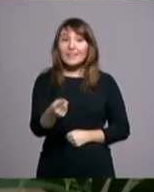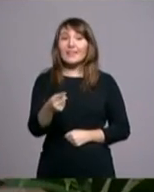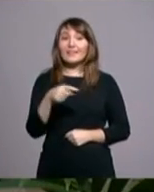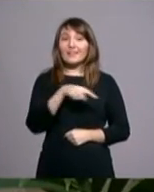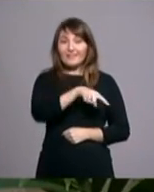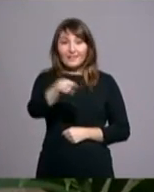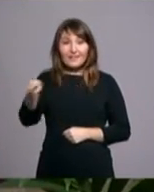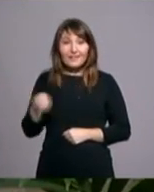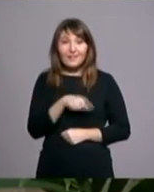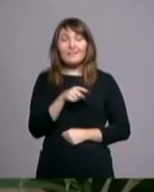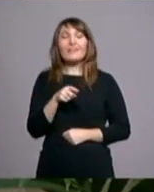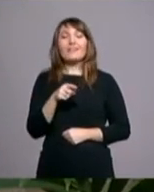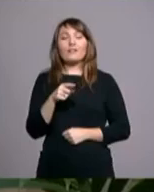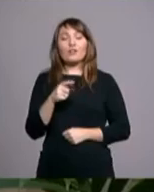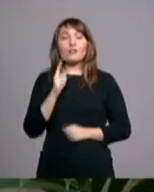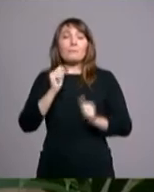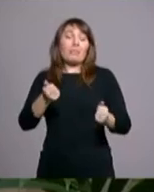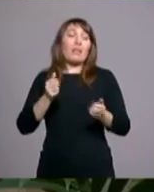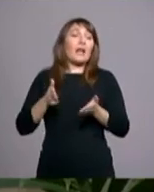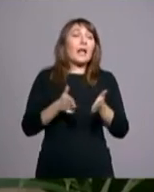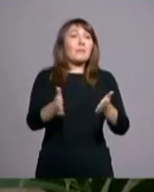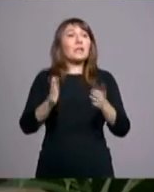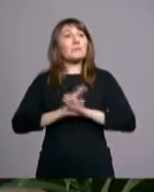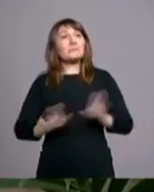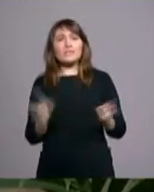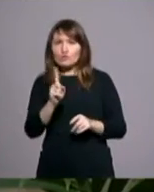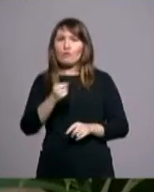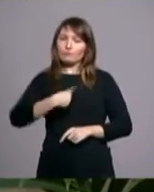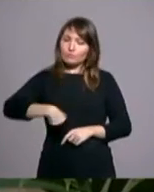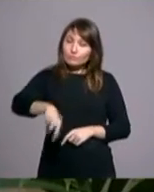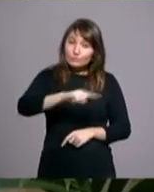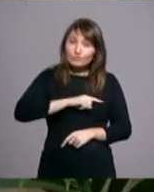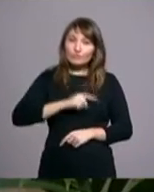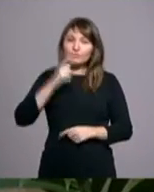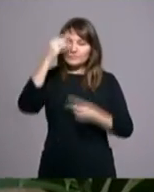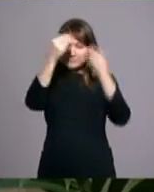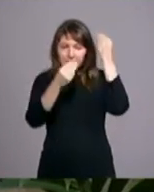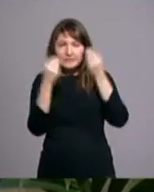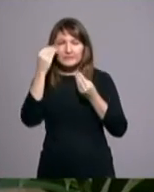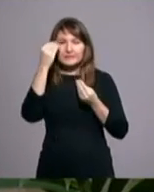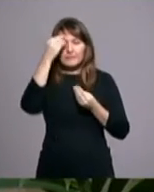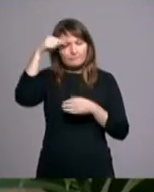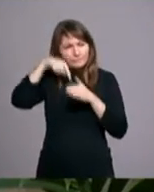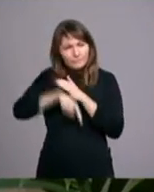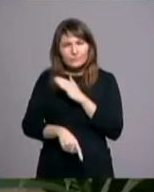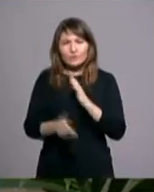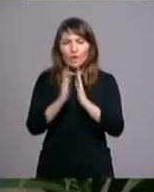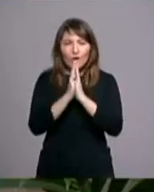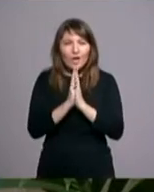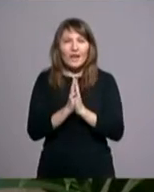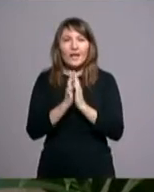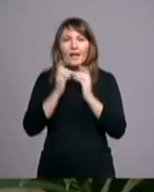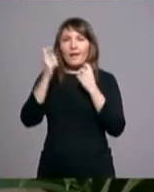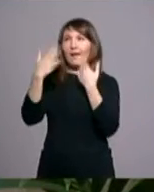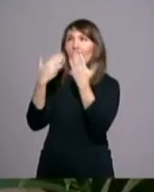no solamente nos pongamos en camino, sino que nos pongamos a pensar, a meditar, a orar, a